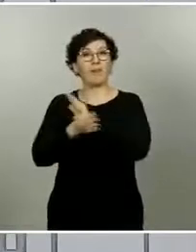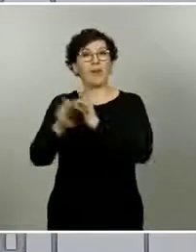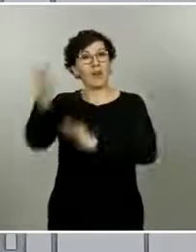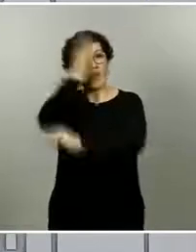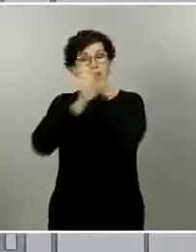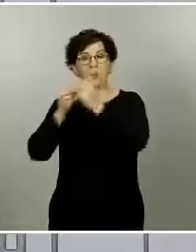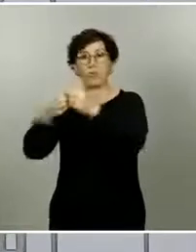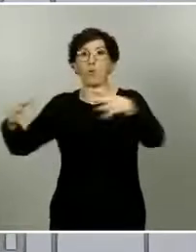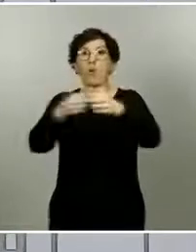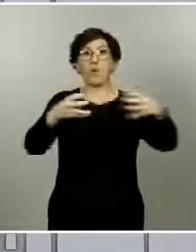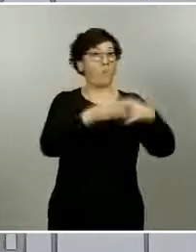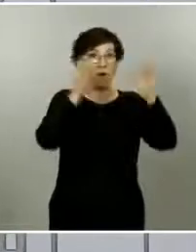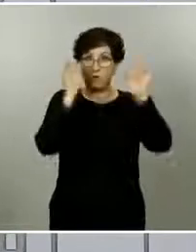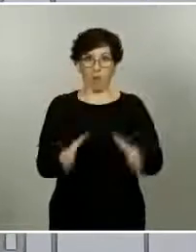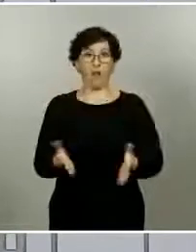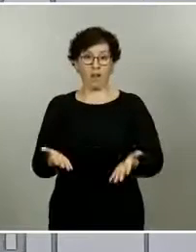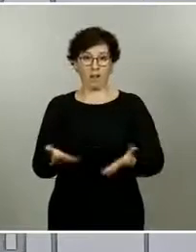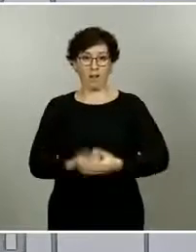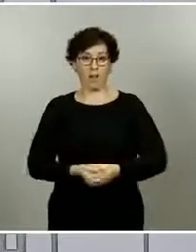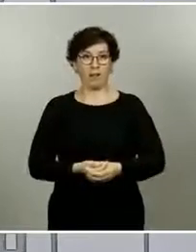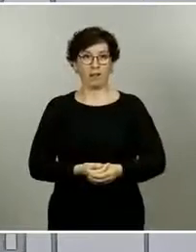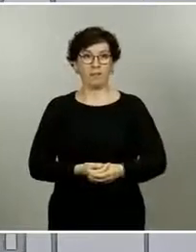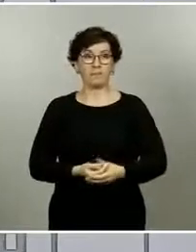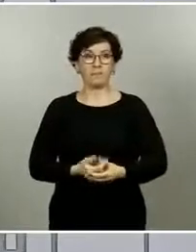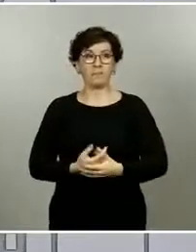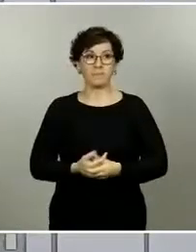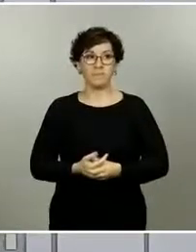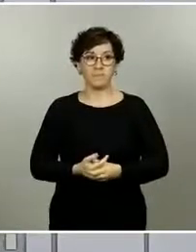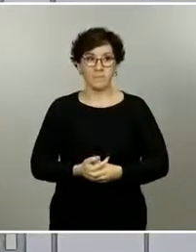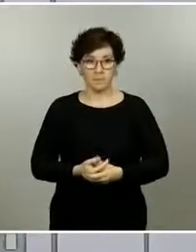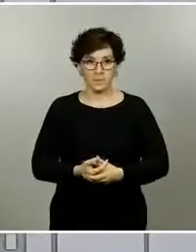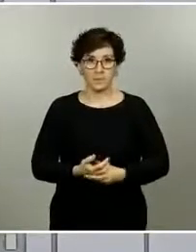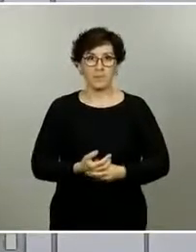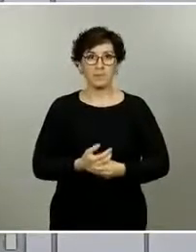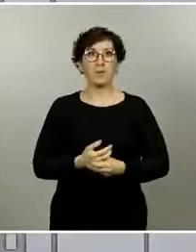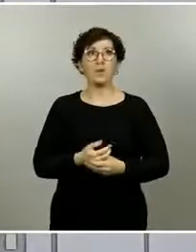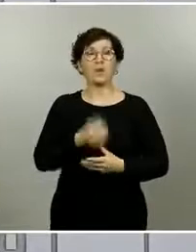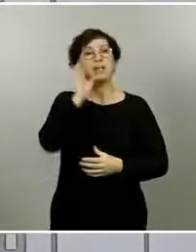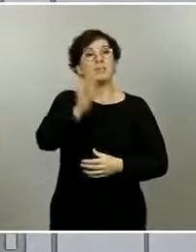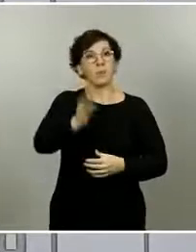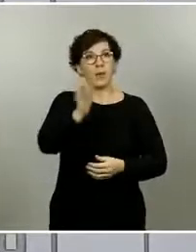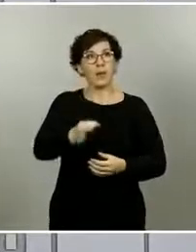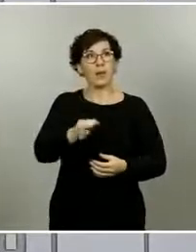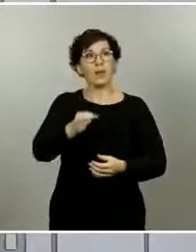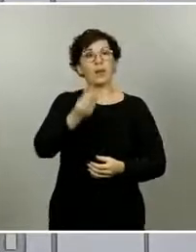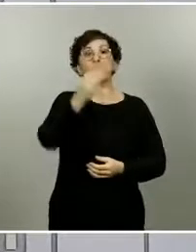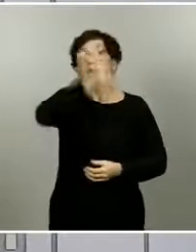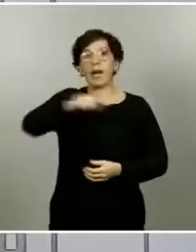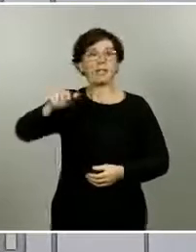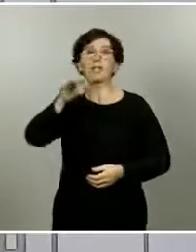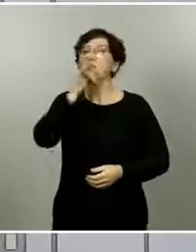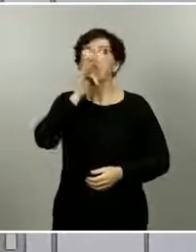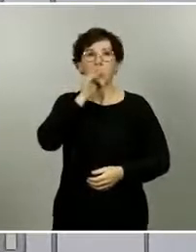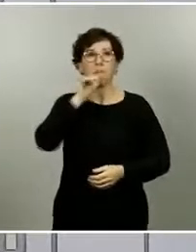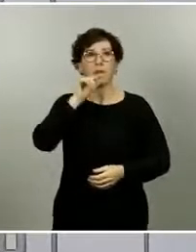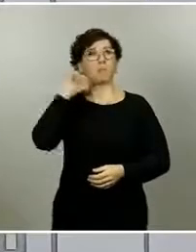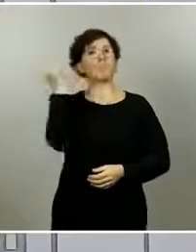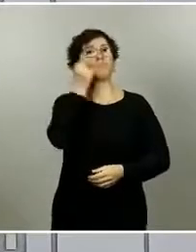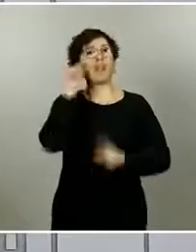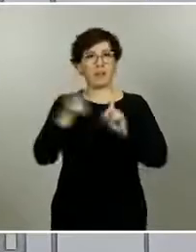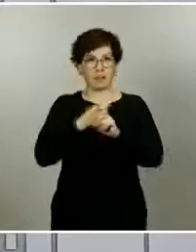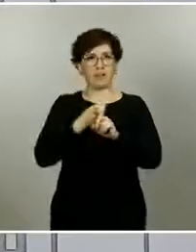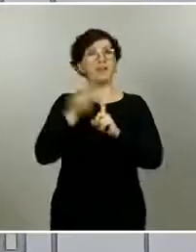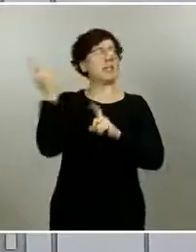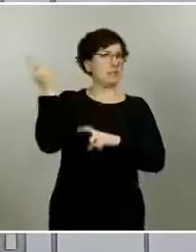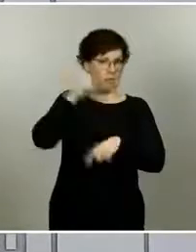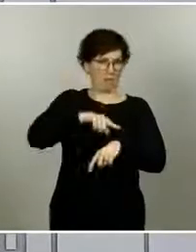igualmente. Con lo cual, es cierto que hay mucha gente que no se ha detectado, eso ya sabíamos que había un